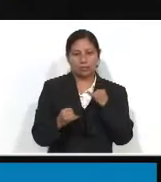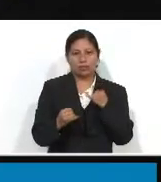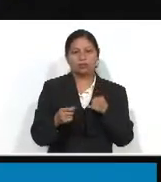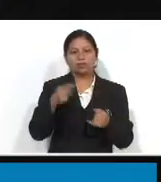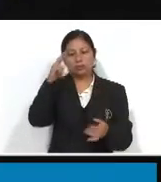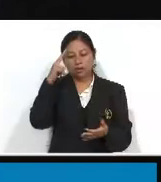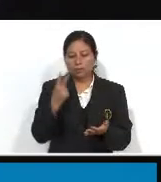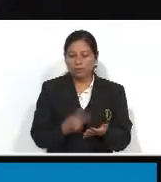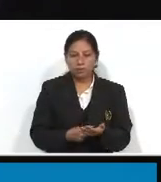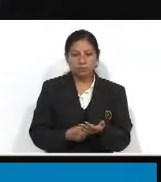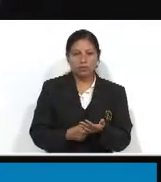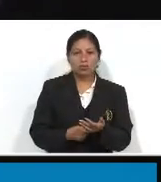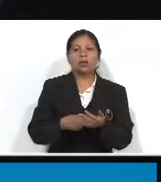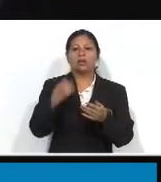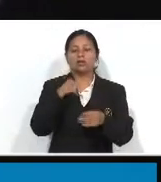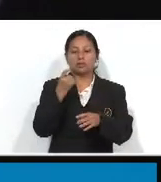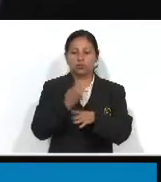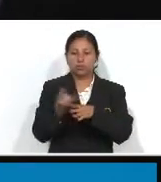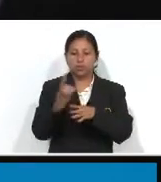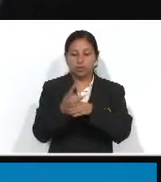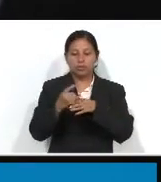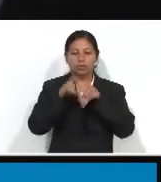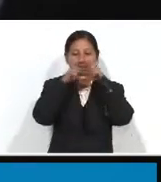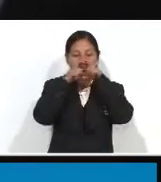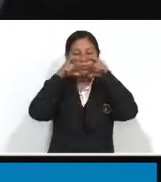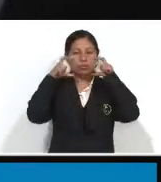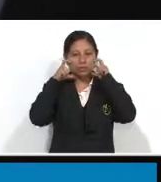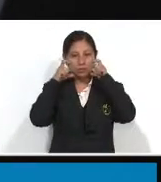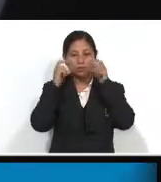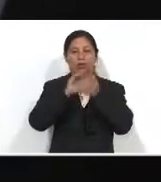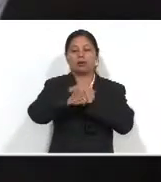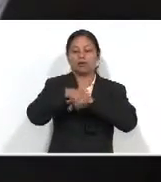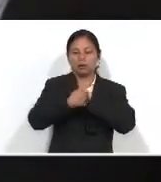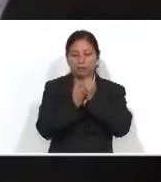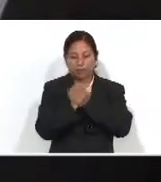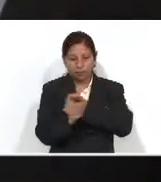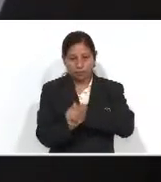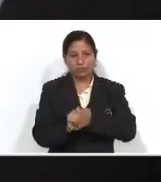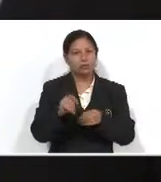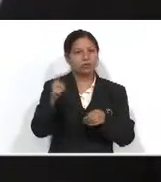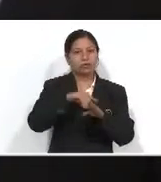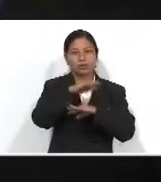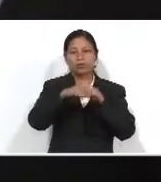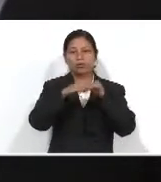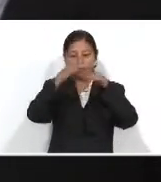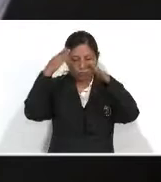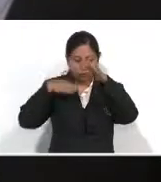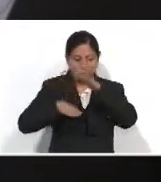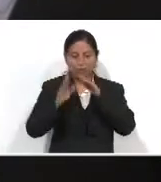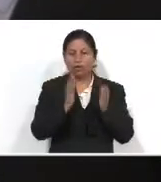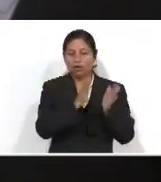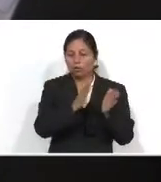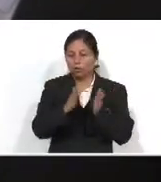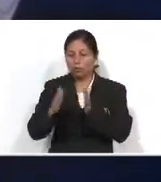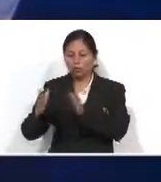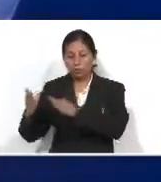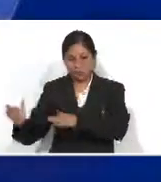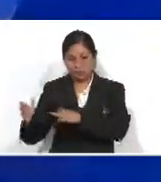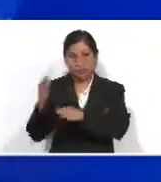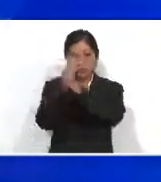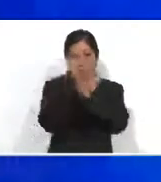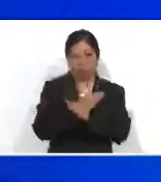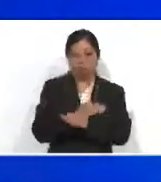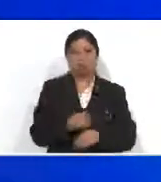vez cumplamos con los protocolos de uso de mascarilla, distanciamiento social, el lavado de alcohol en manos y pasar todos los procedimientos y cumplirlos de bioseguridad.